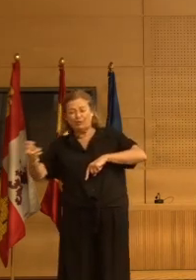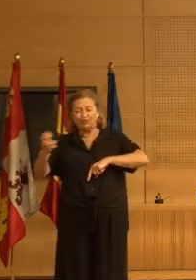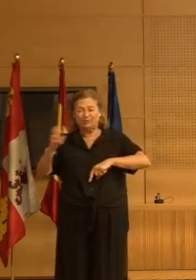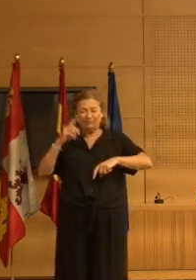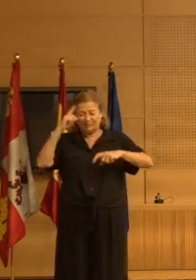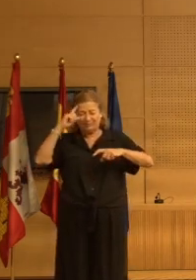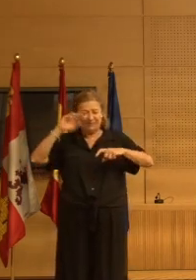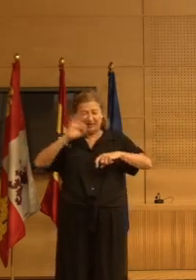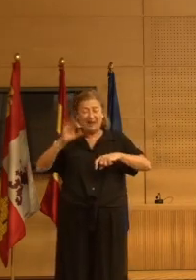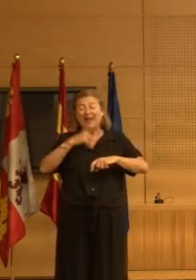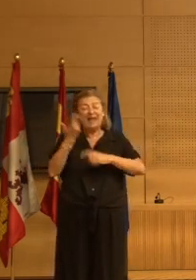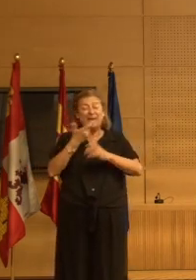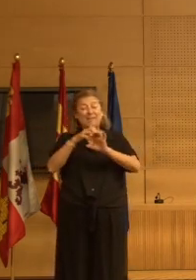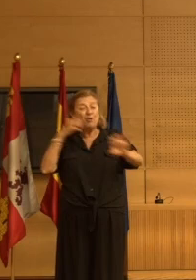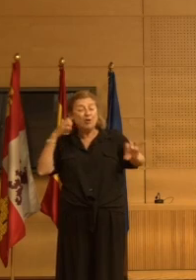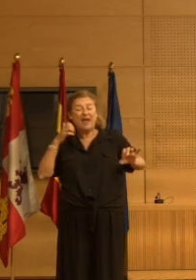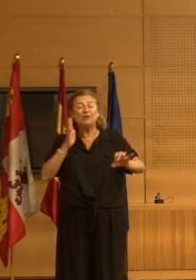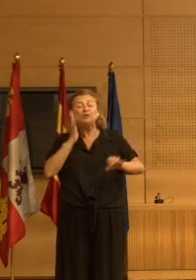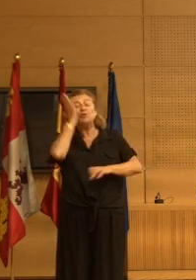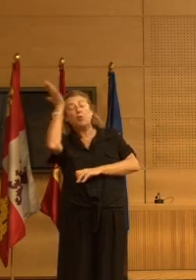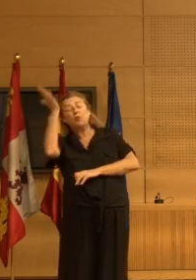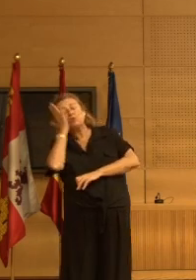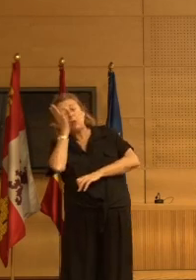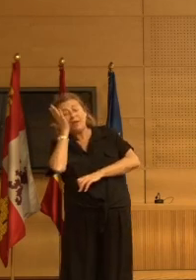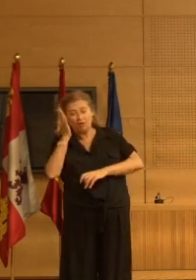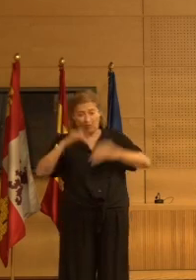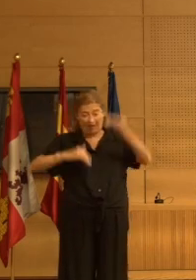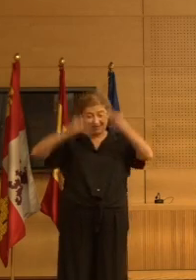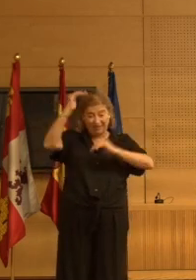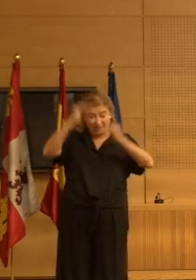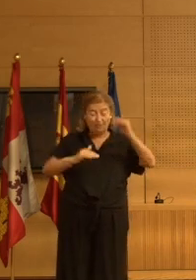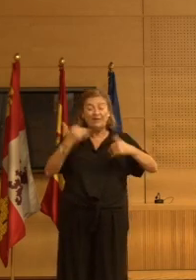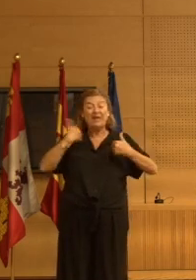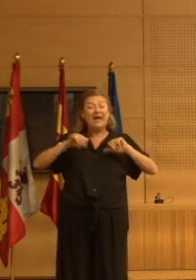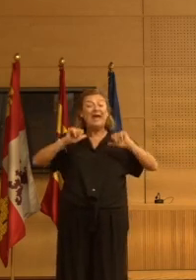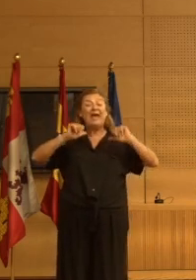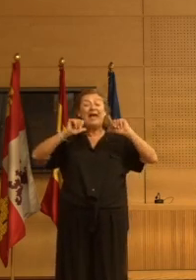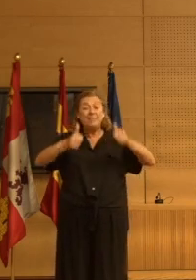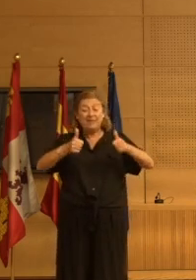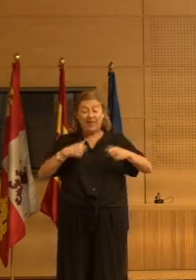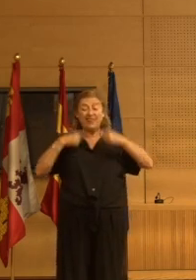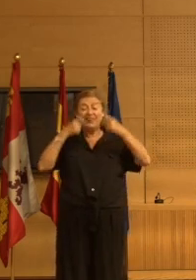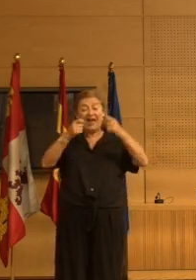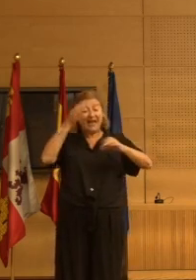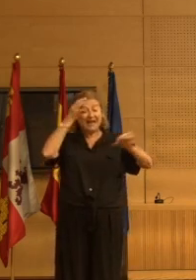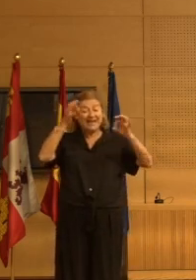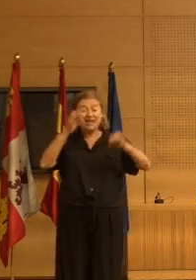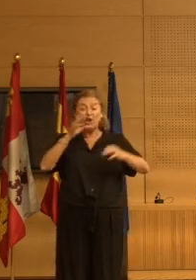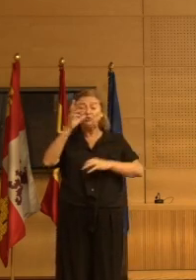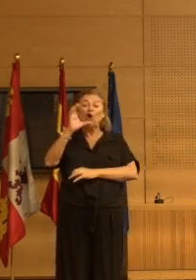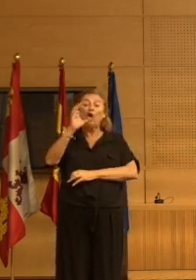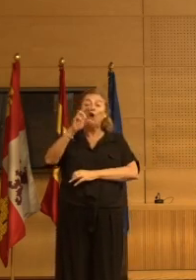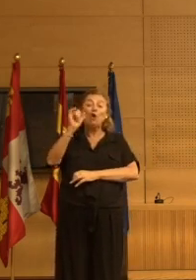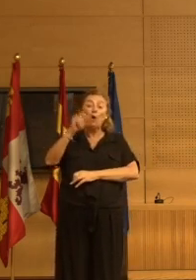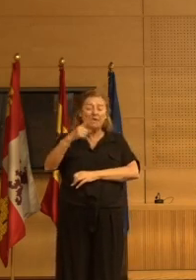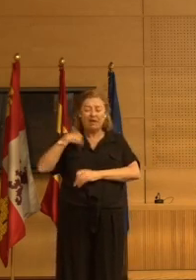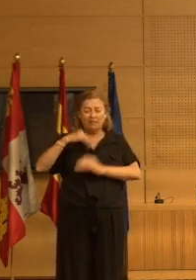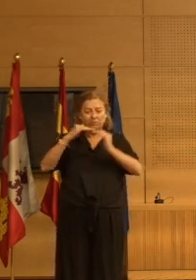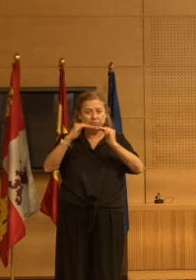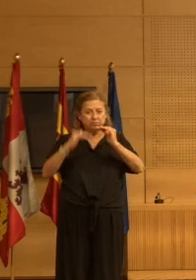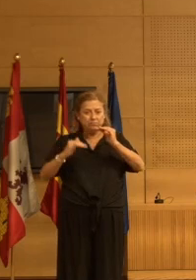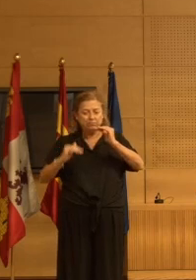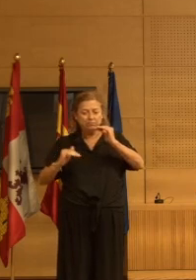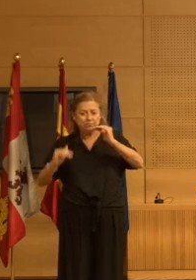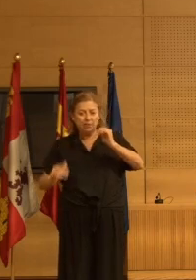la mitad tenían alteración de sueño pero aquí que cuando empiezan a aplicar ya criterios CROME disminuye claramente la frecuencia